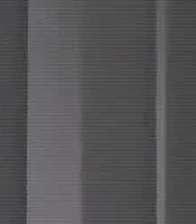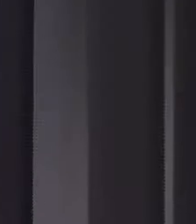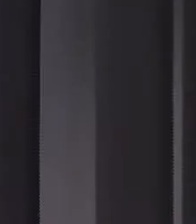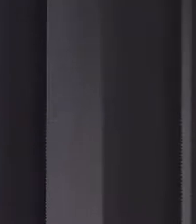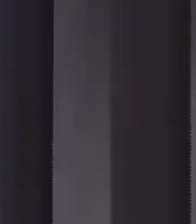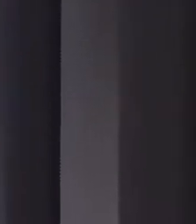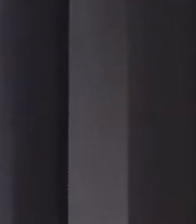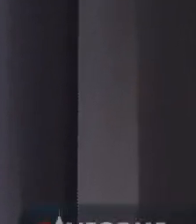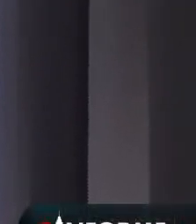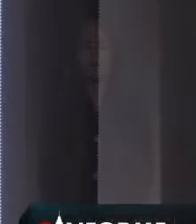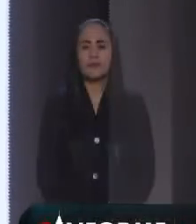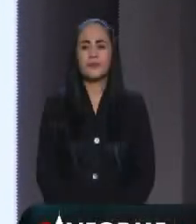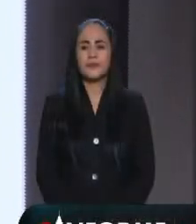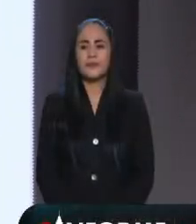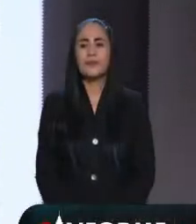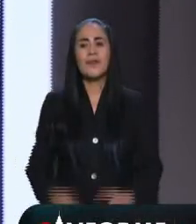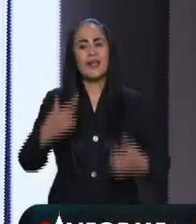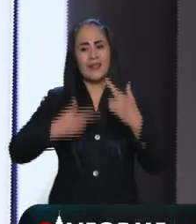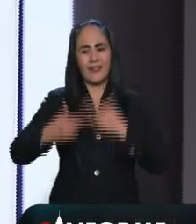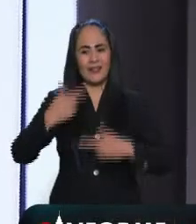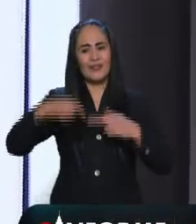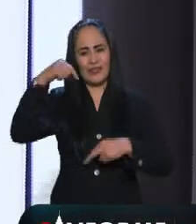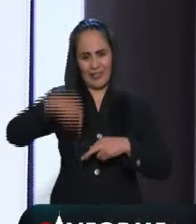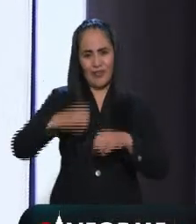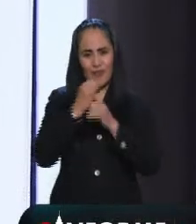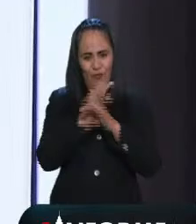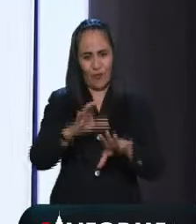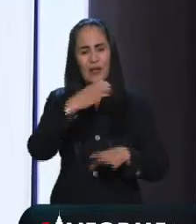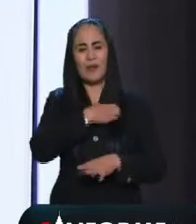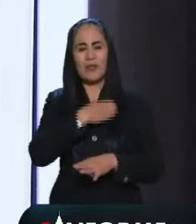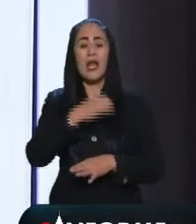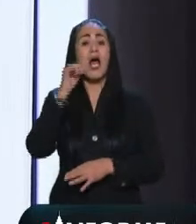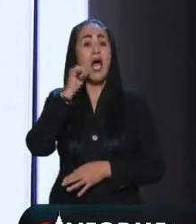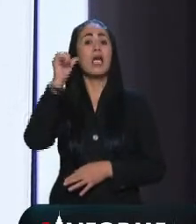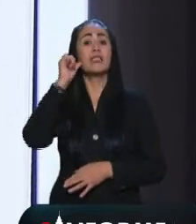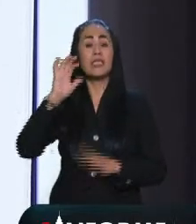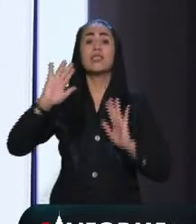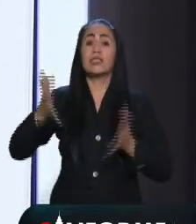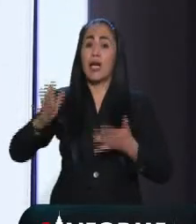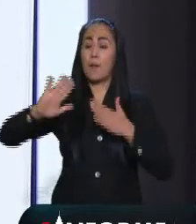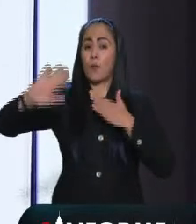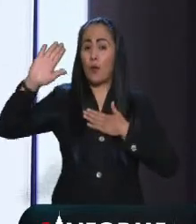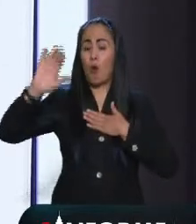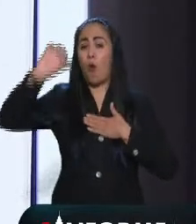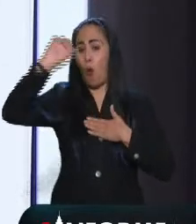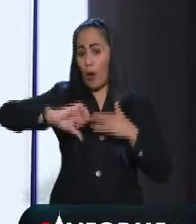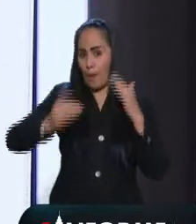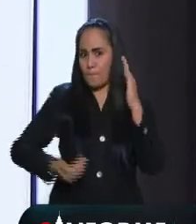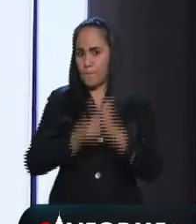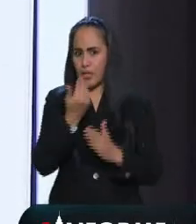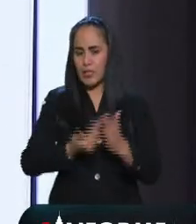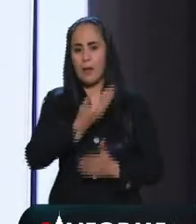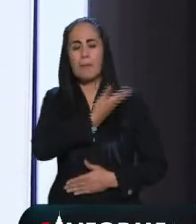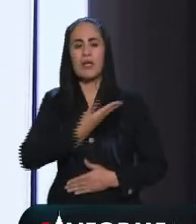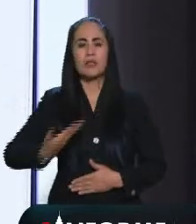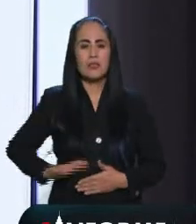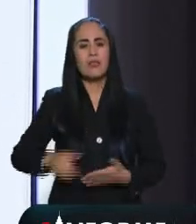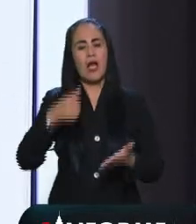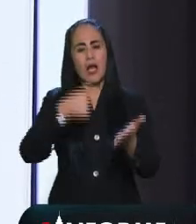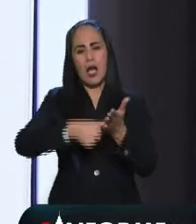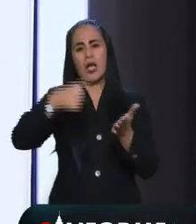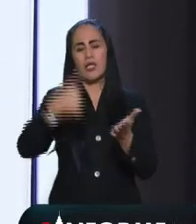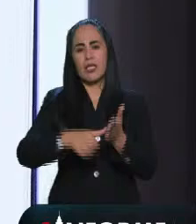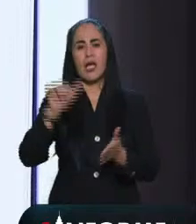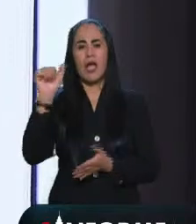ya estamos de regreso en Informe Capital y ayer se prometió y esta mañana la presidencia de la república dio a conocer la carta que el